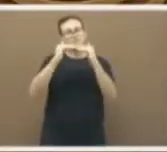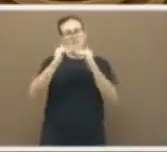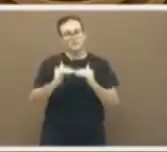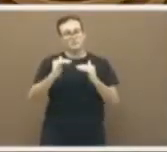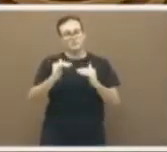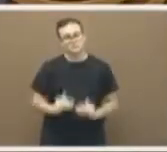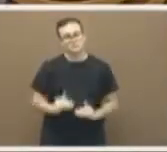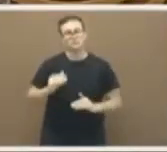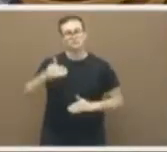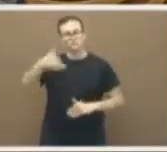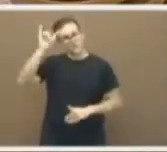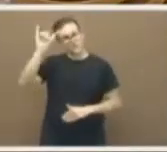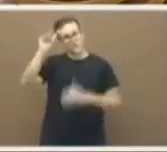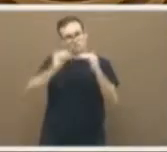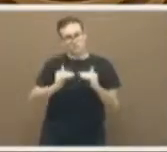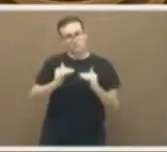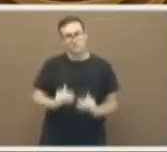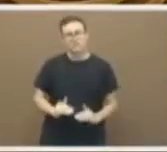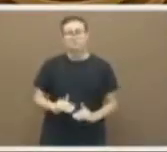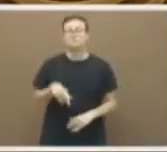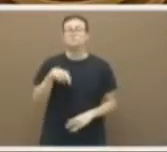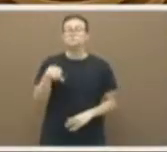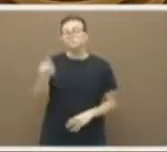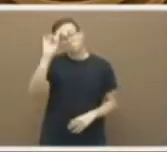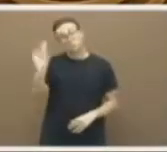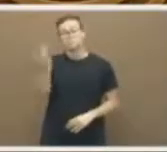Y si a usted se le ocurre alguna cosa, yo le pido que nos la diga.